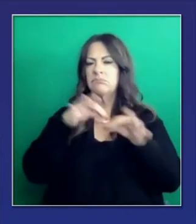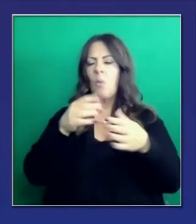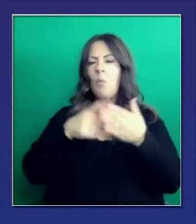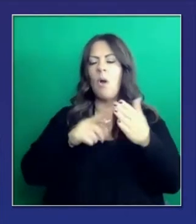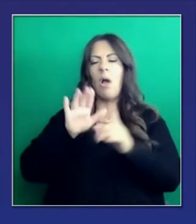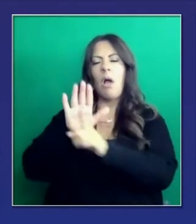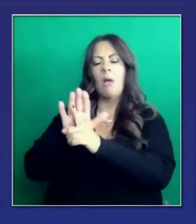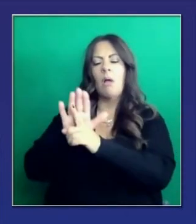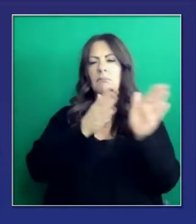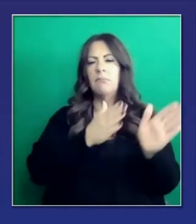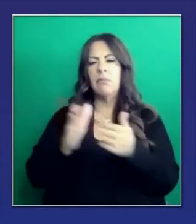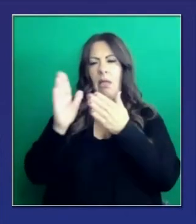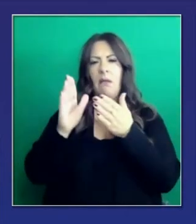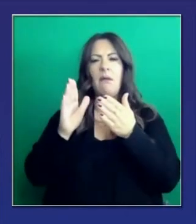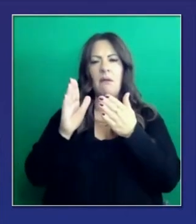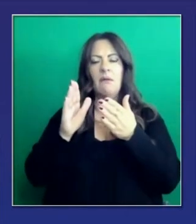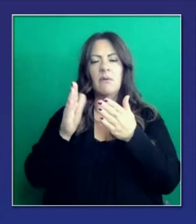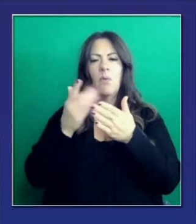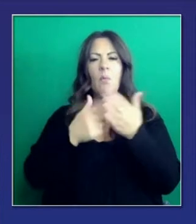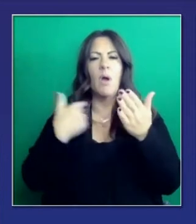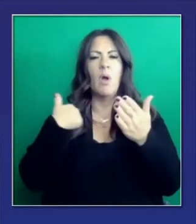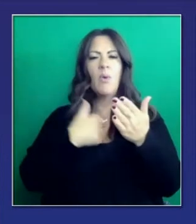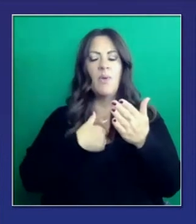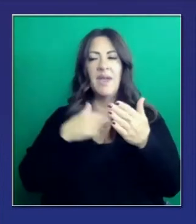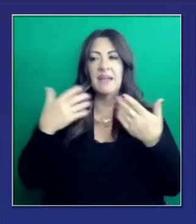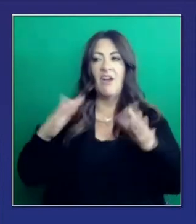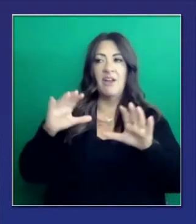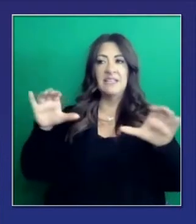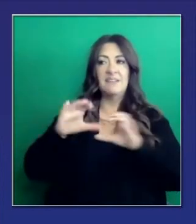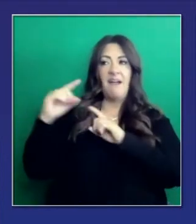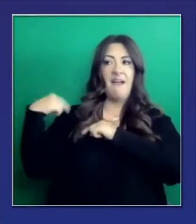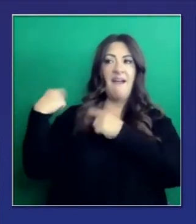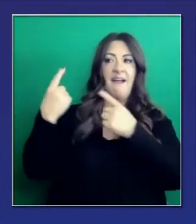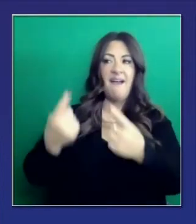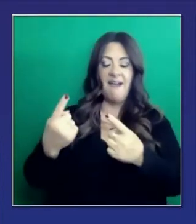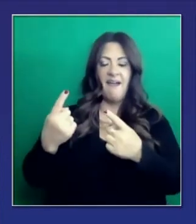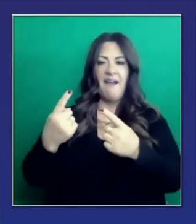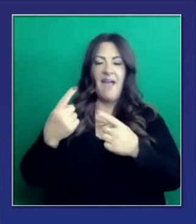detallado de qué es lo que hemos hecho en las últimas semanas para poder